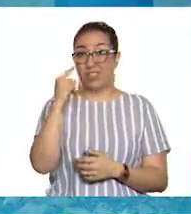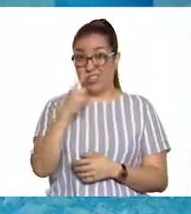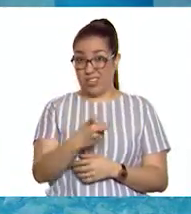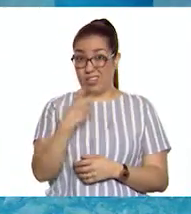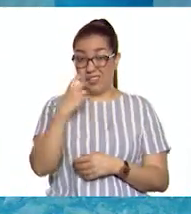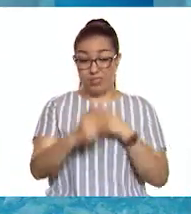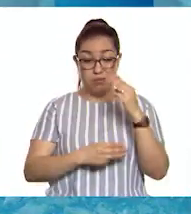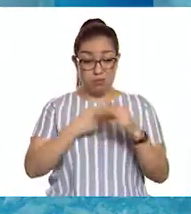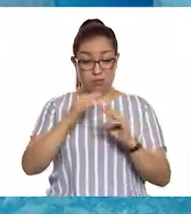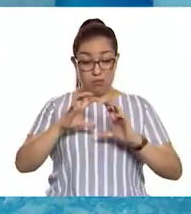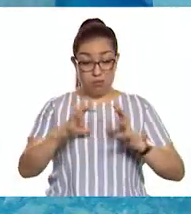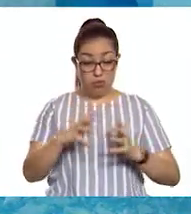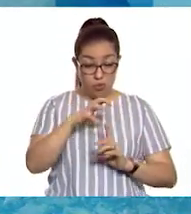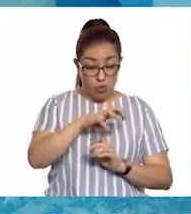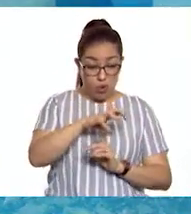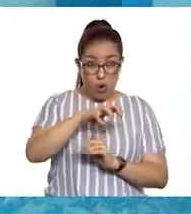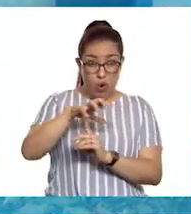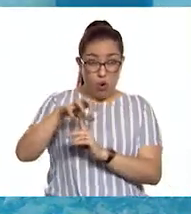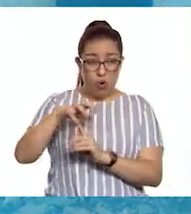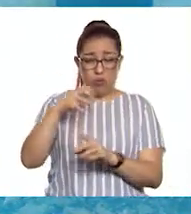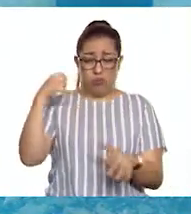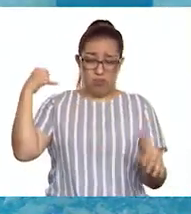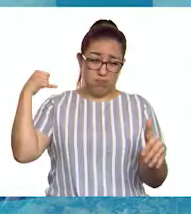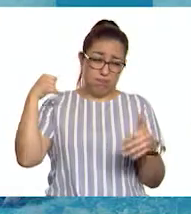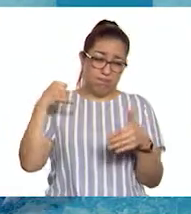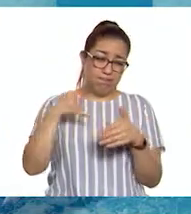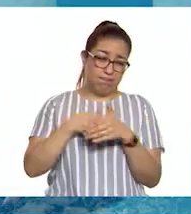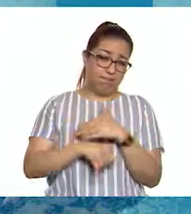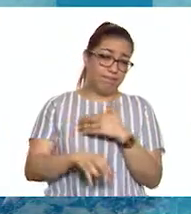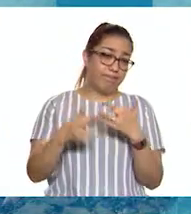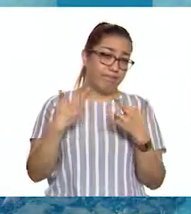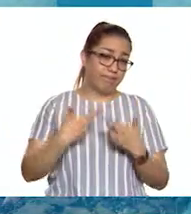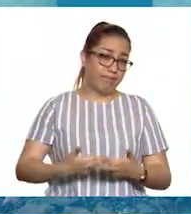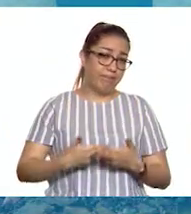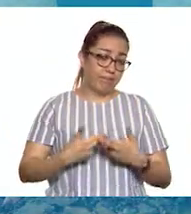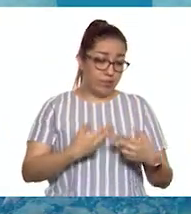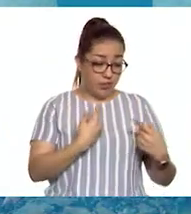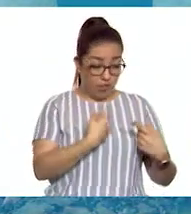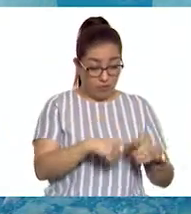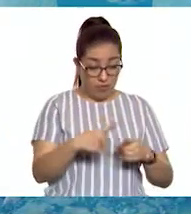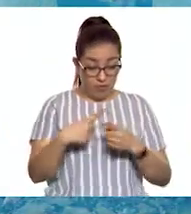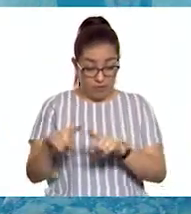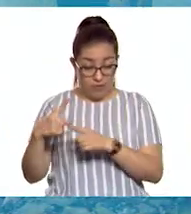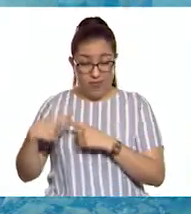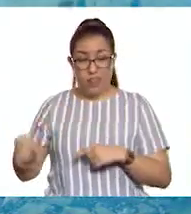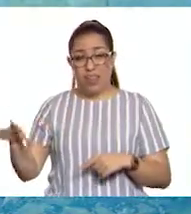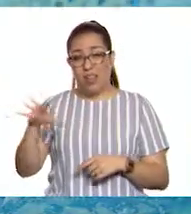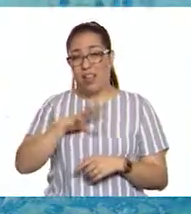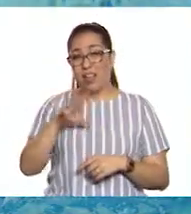conocemos. Es extraordinario. Donde la diversidad se encuentra por millones en todas partes.